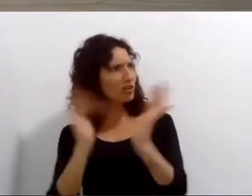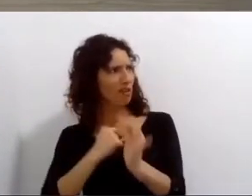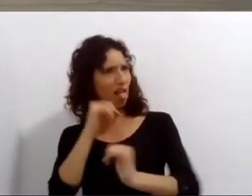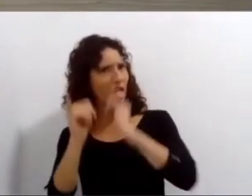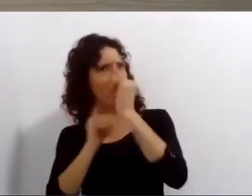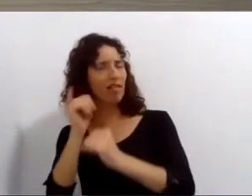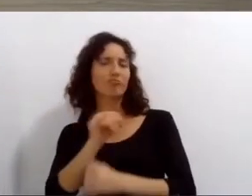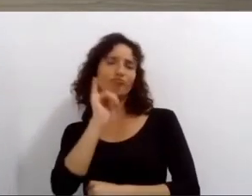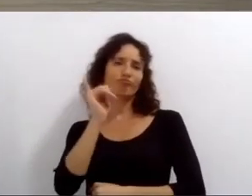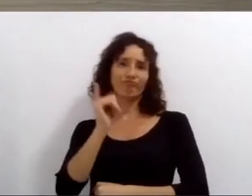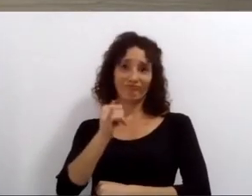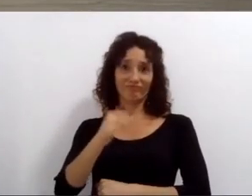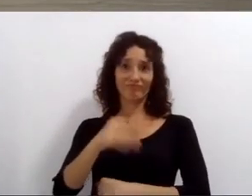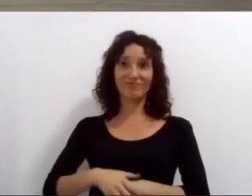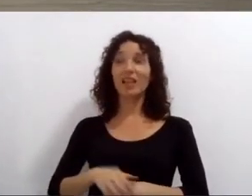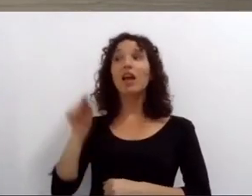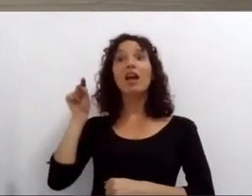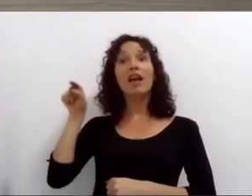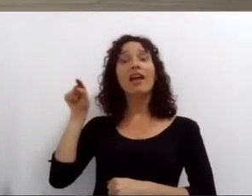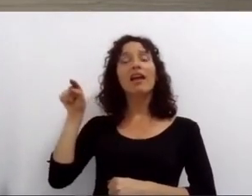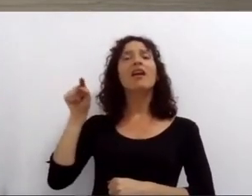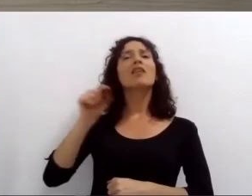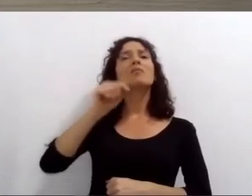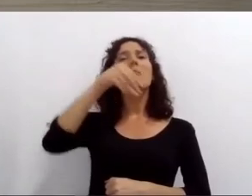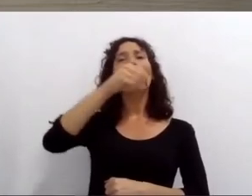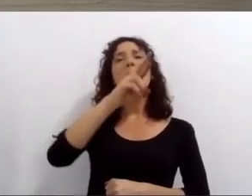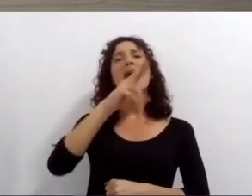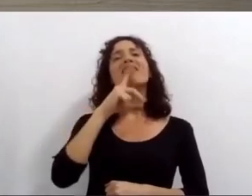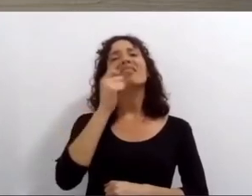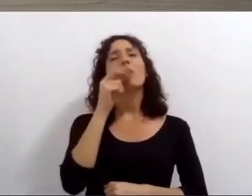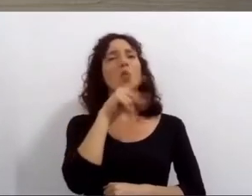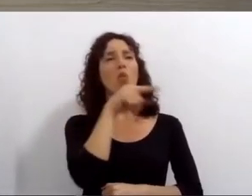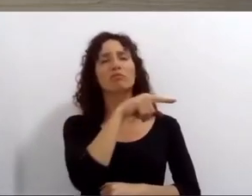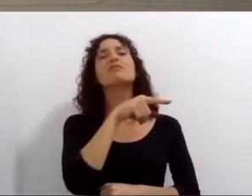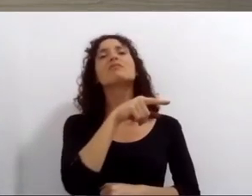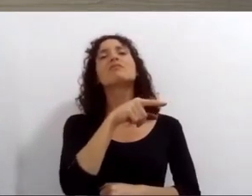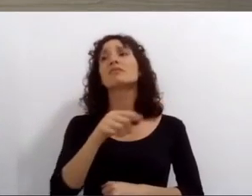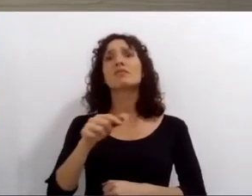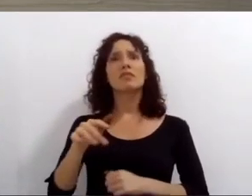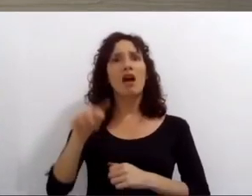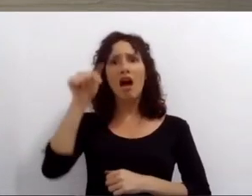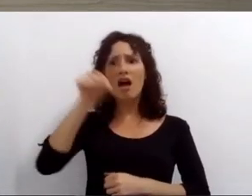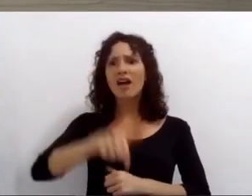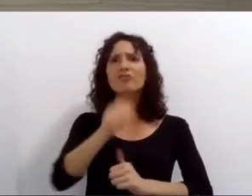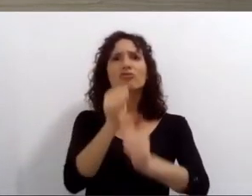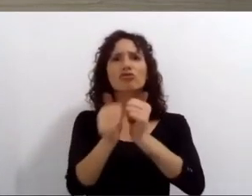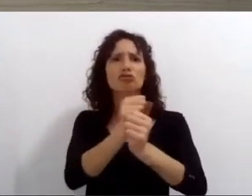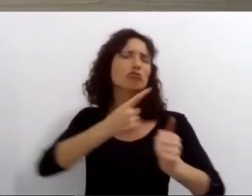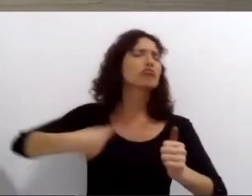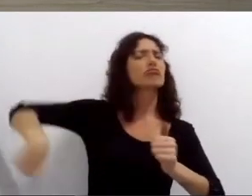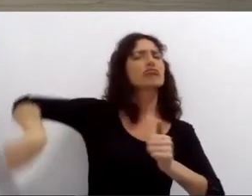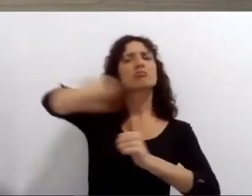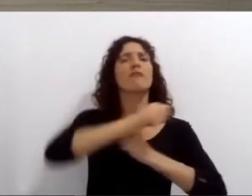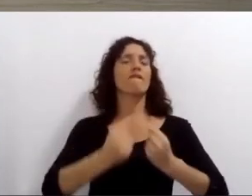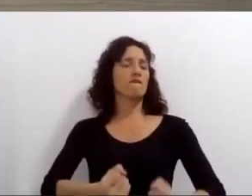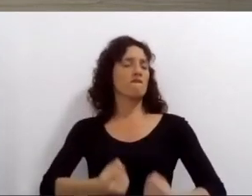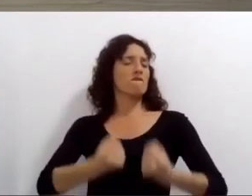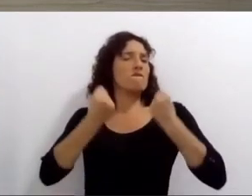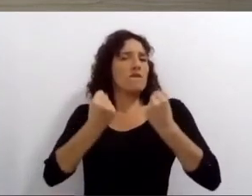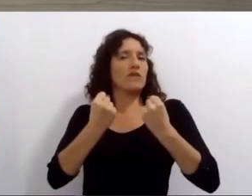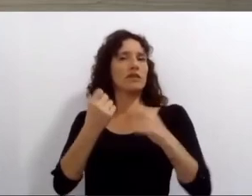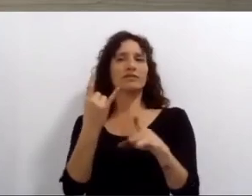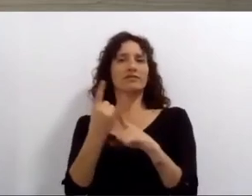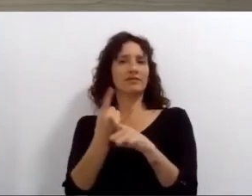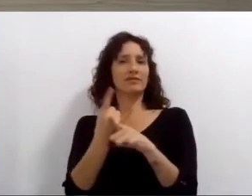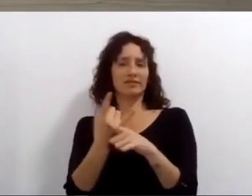en resistir si Marta tiene usted razón por eso vamos a salir por eso podemos sanar y pensar en volver